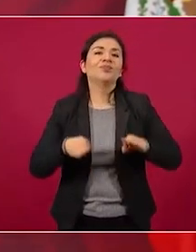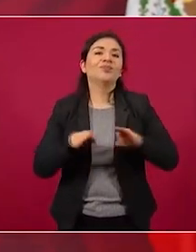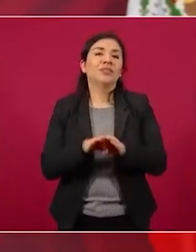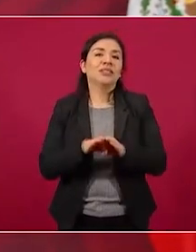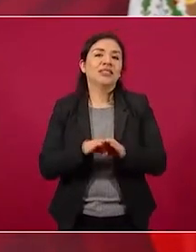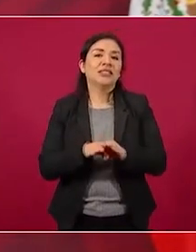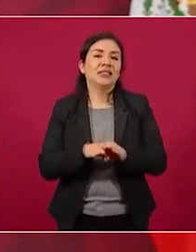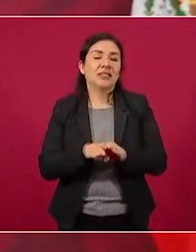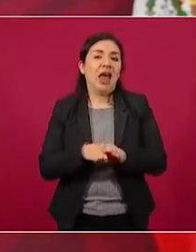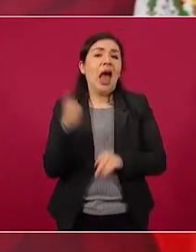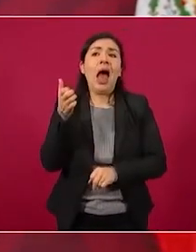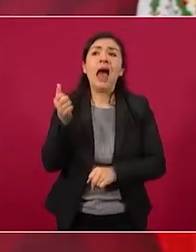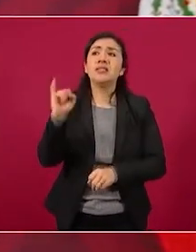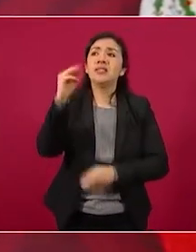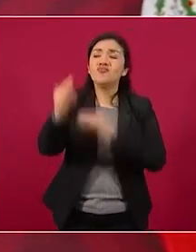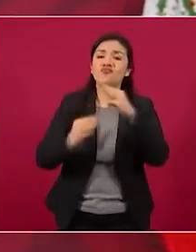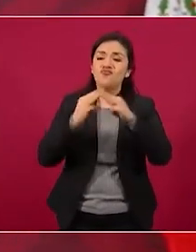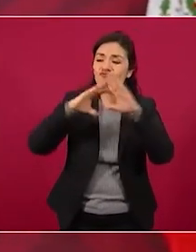en el mundo